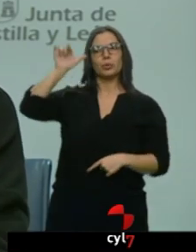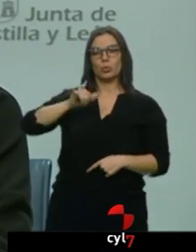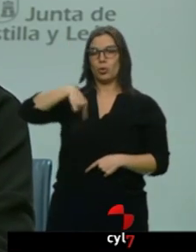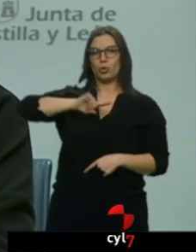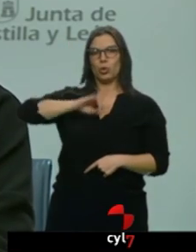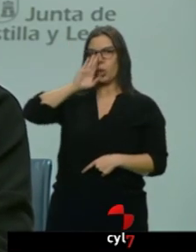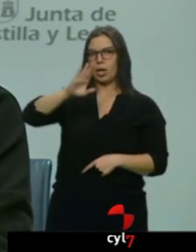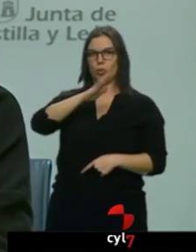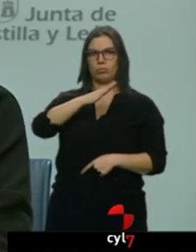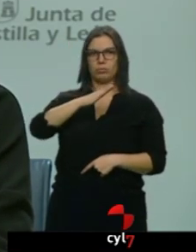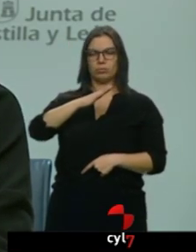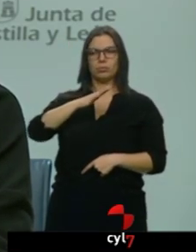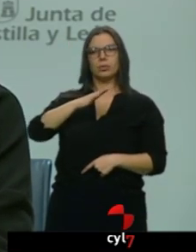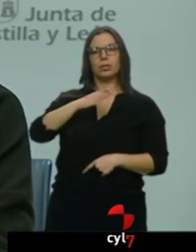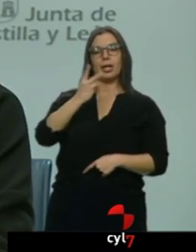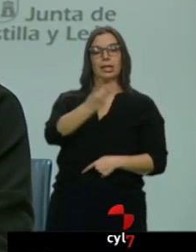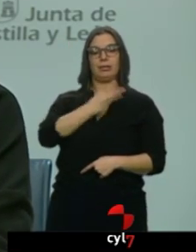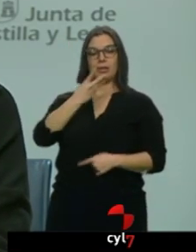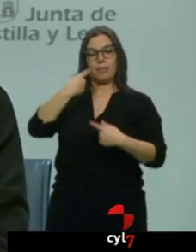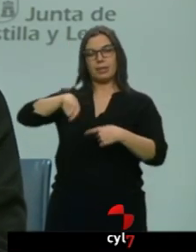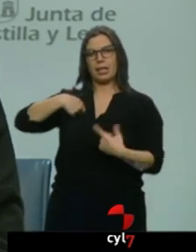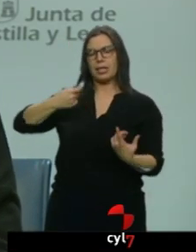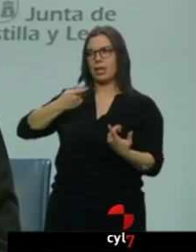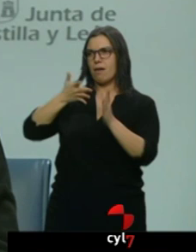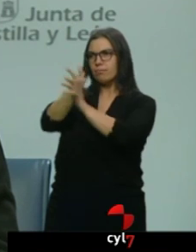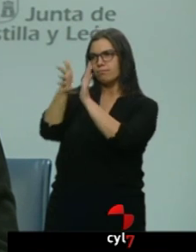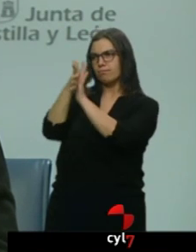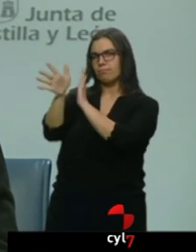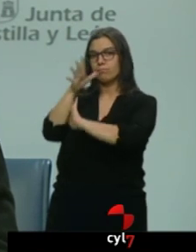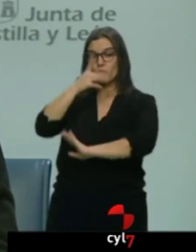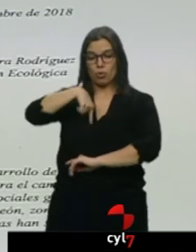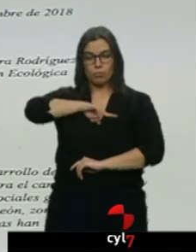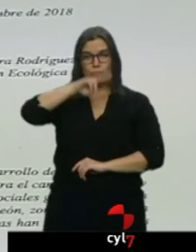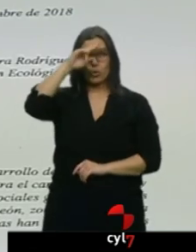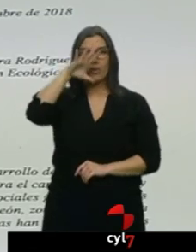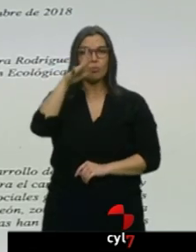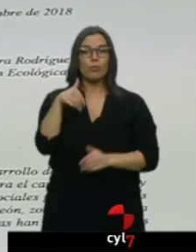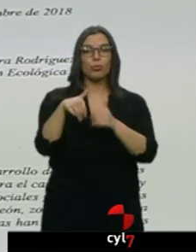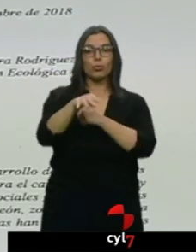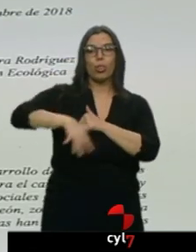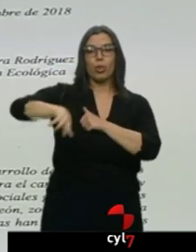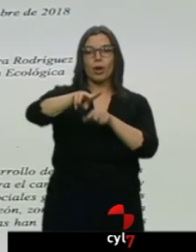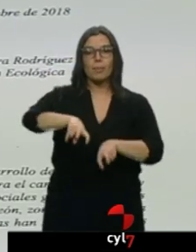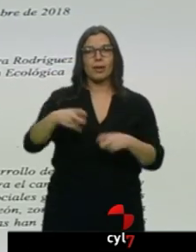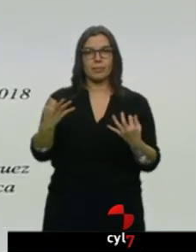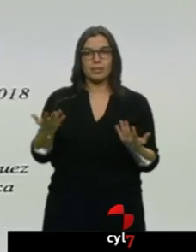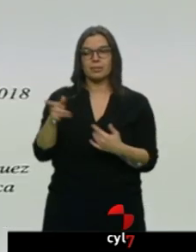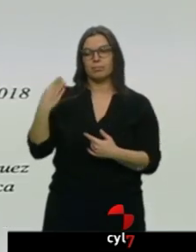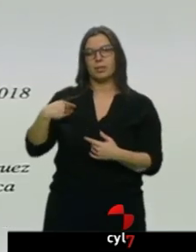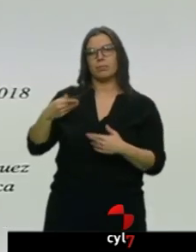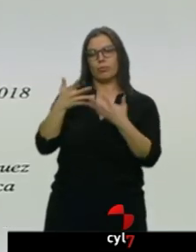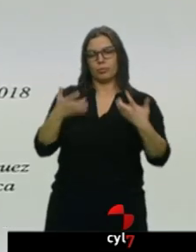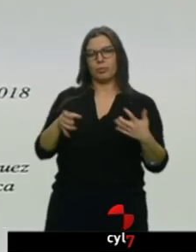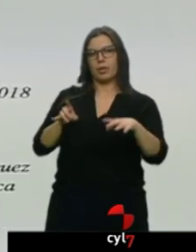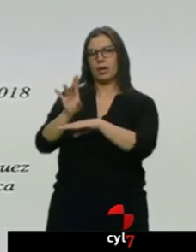a los tres presidentes preocupados por el futuro de estas zonas. Esta es la carta que le enviaron el pasado 7 de